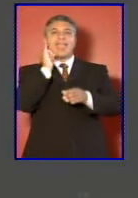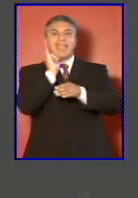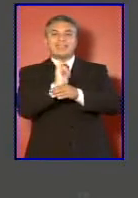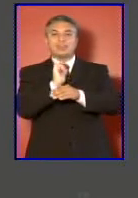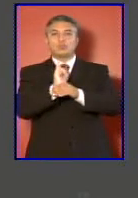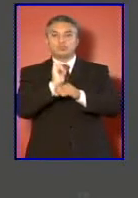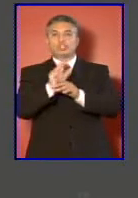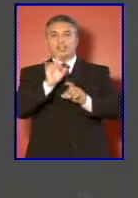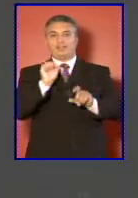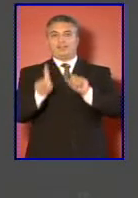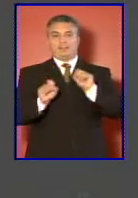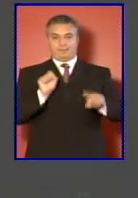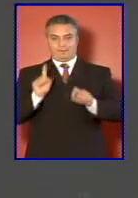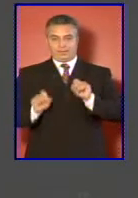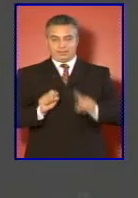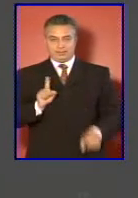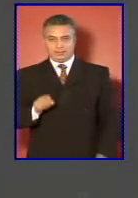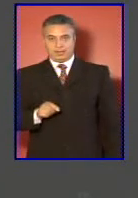la defensa.